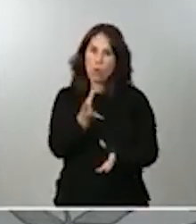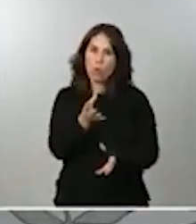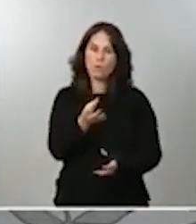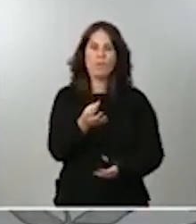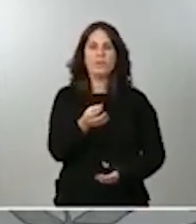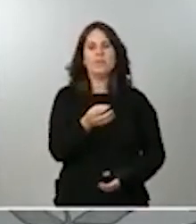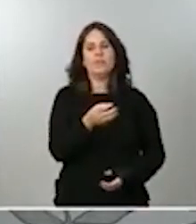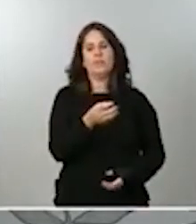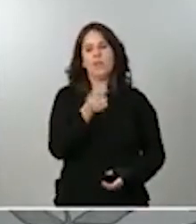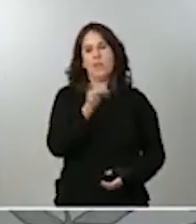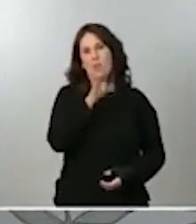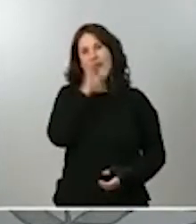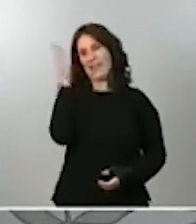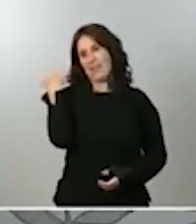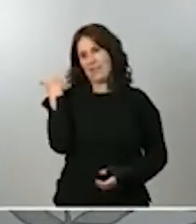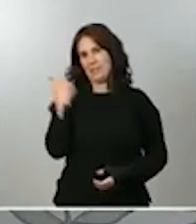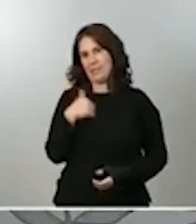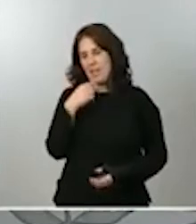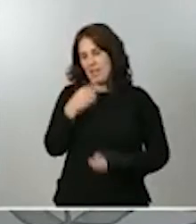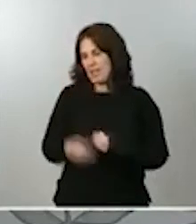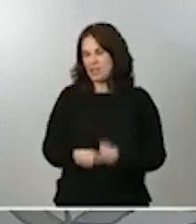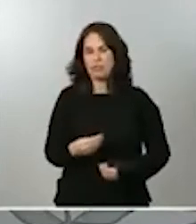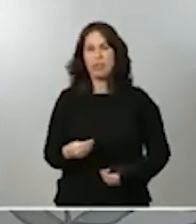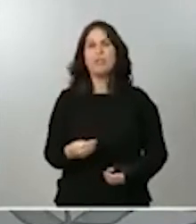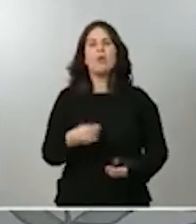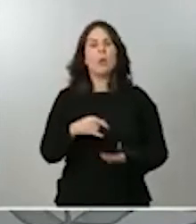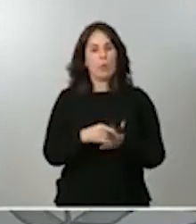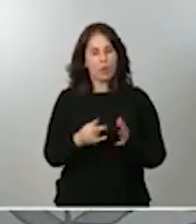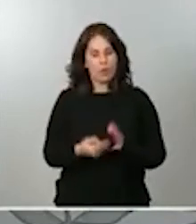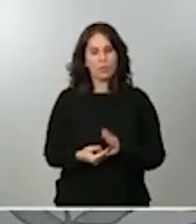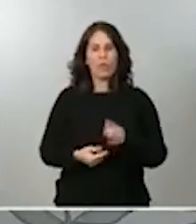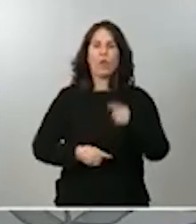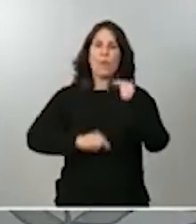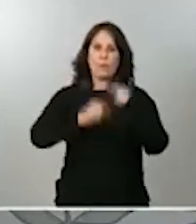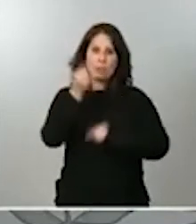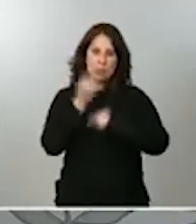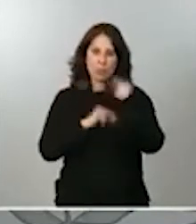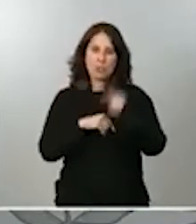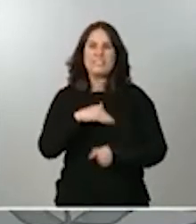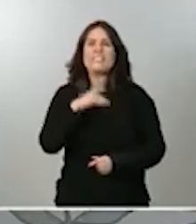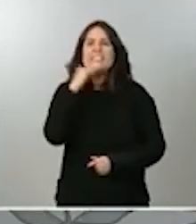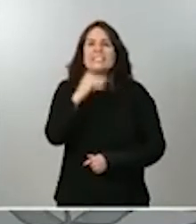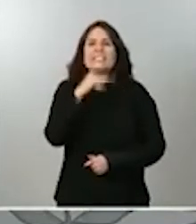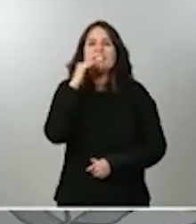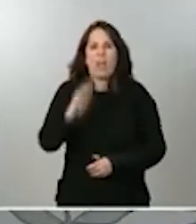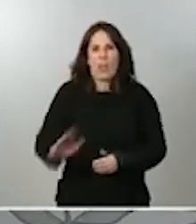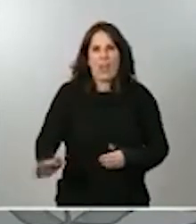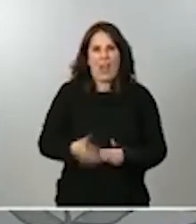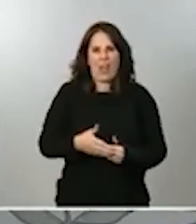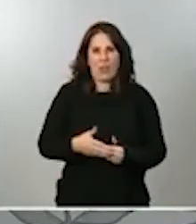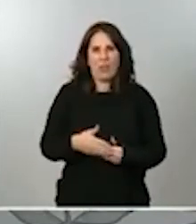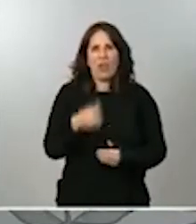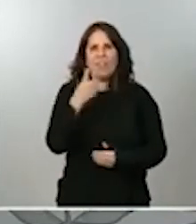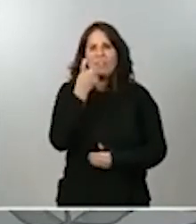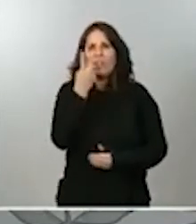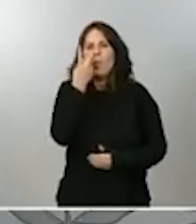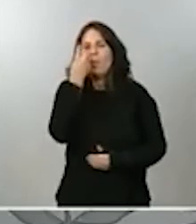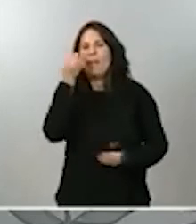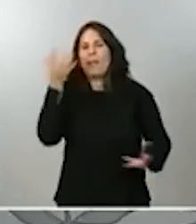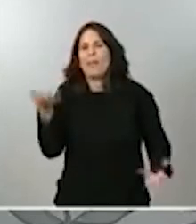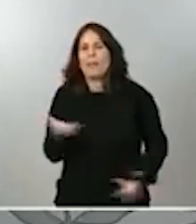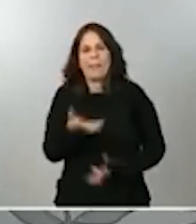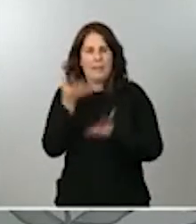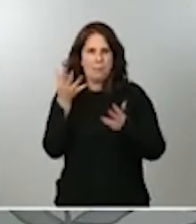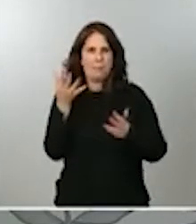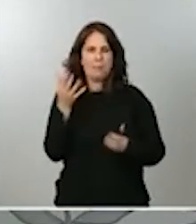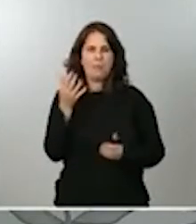declaraciones pasadas que tenemos ya el proyecto de presupuesto prácticamente cerrado a expensa de algún fleco y que por tanto estamos